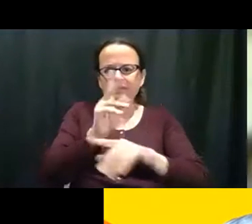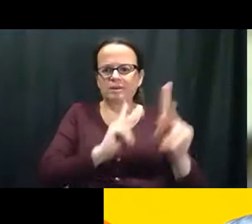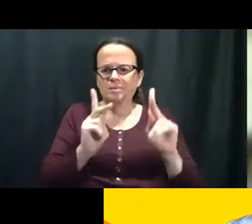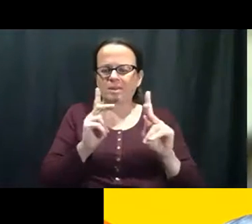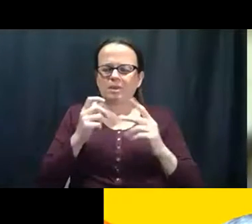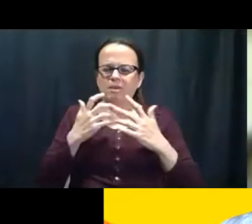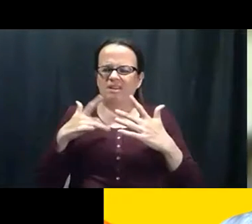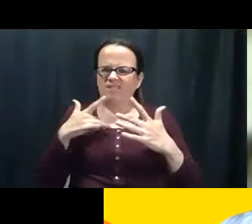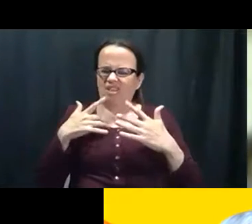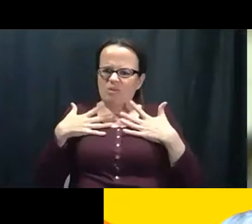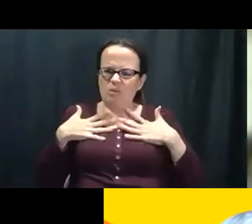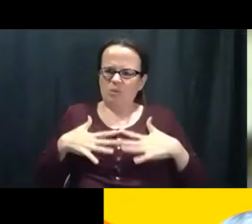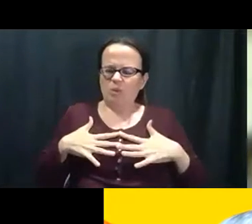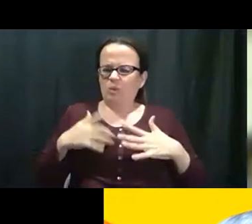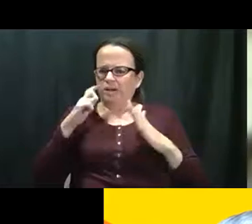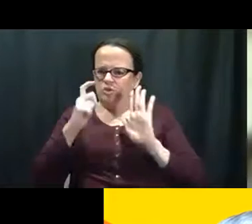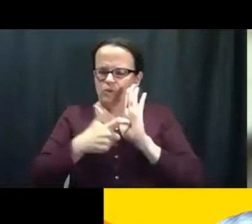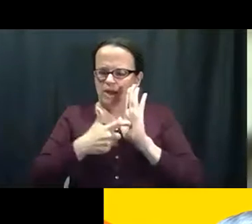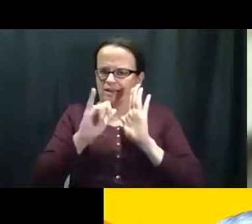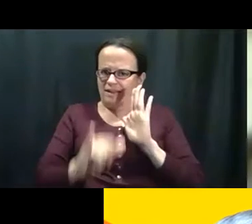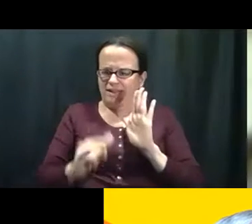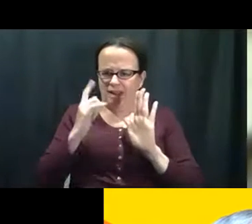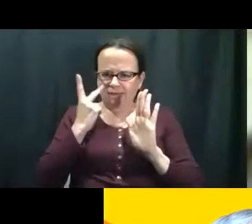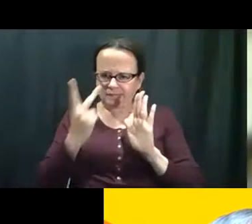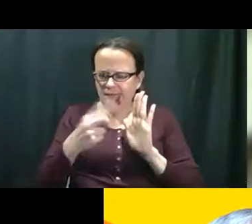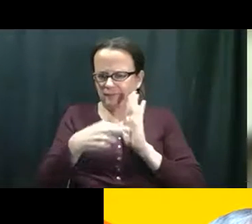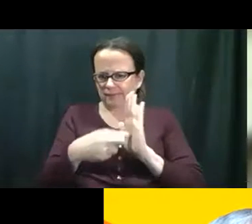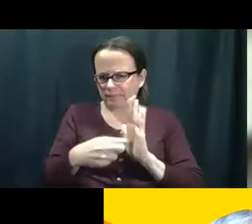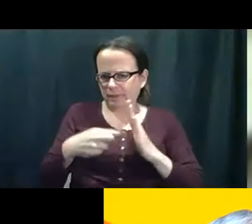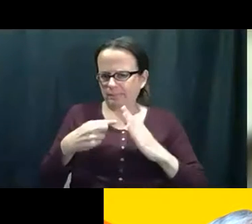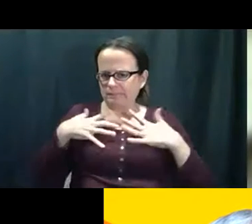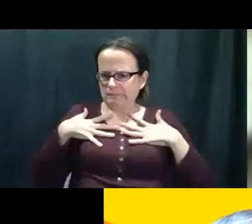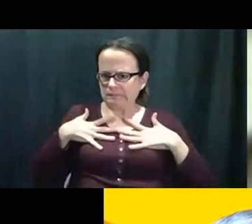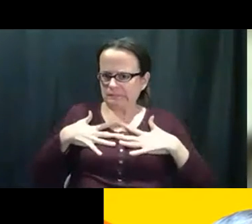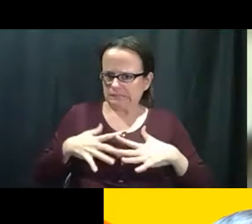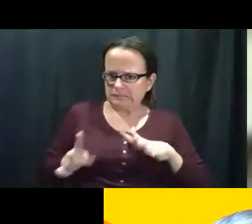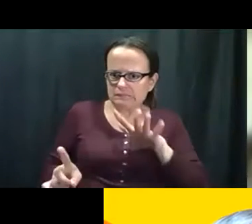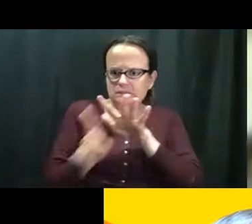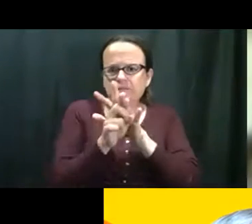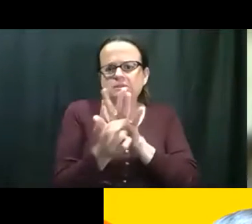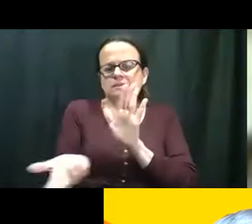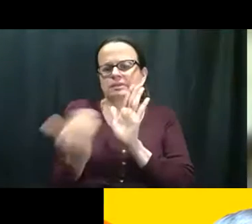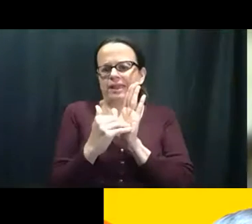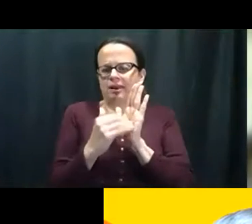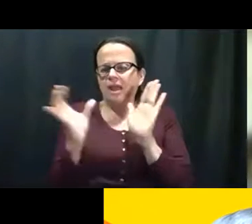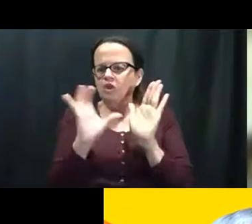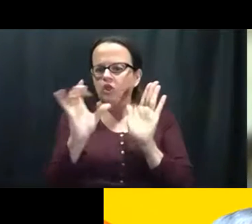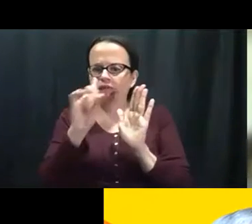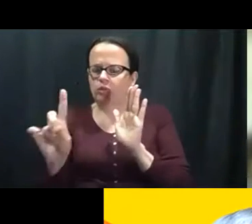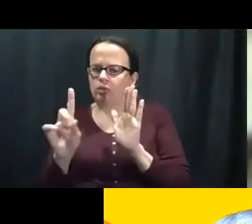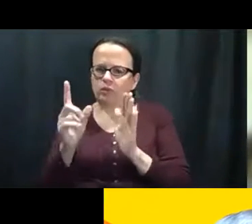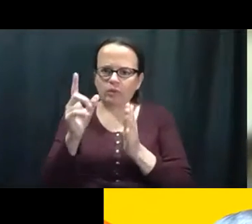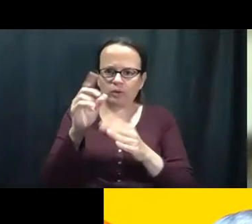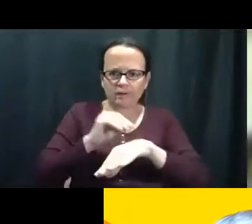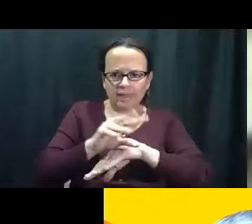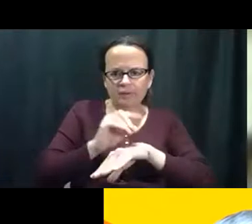definitivamente me ha bajado, eh, un poco el, el, el humor y me siento el, el, el, el humor y he